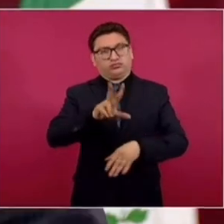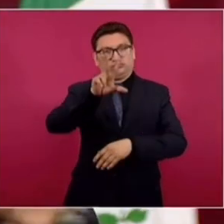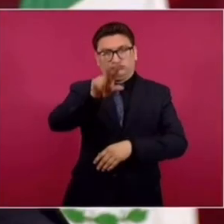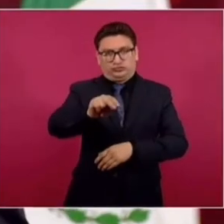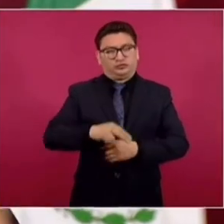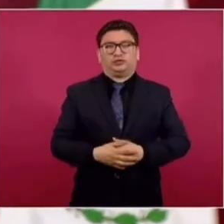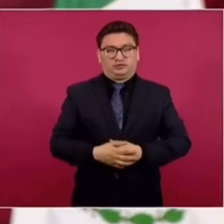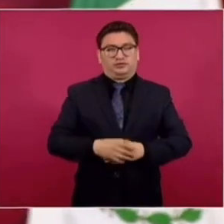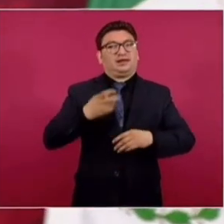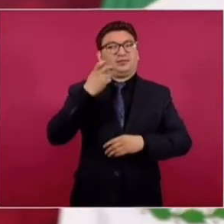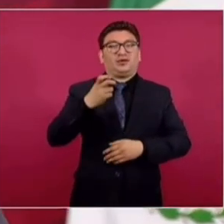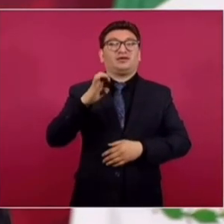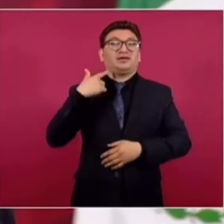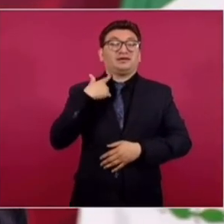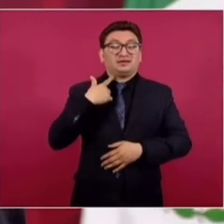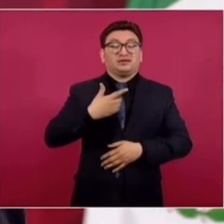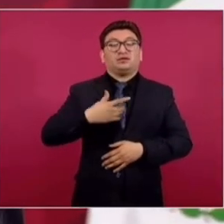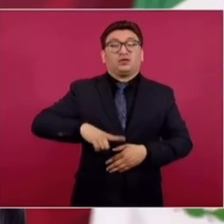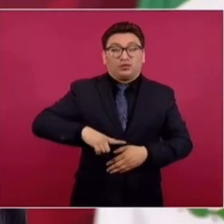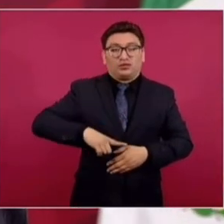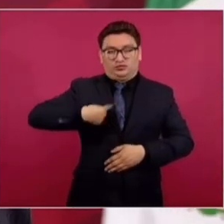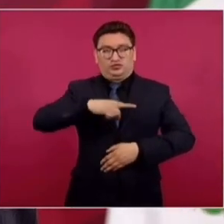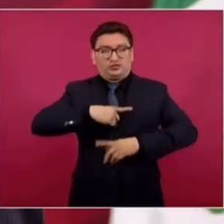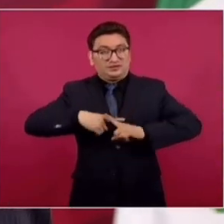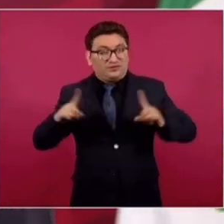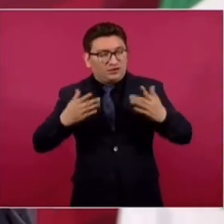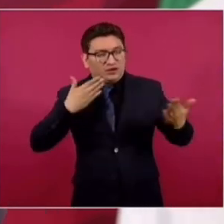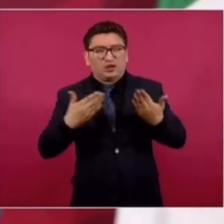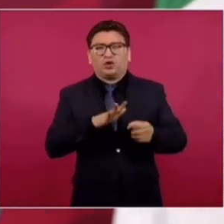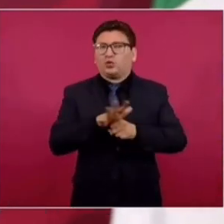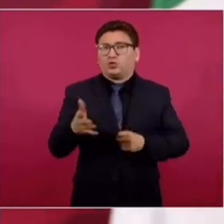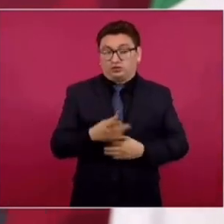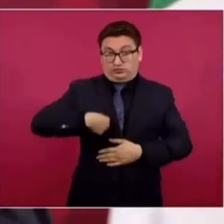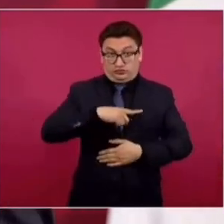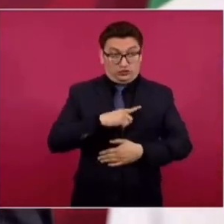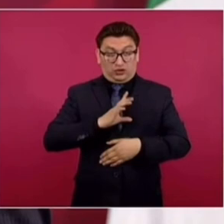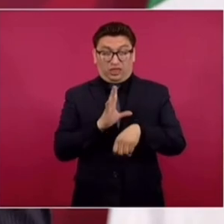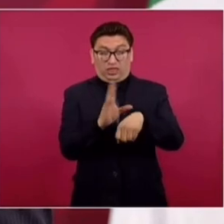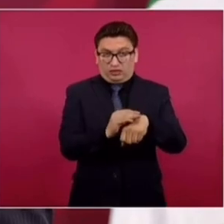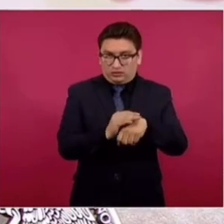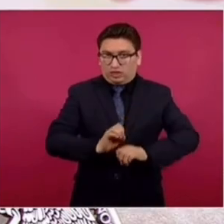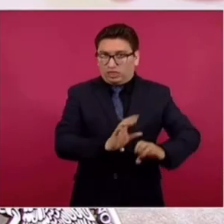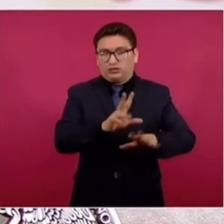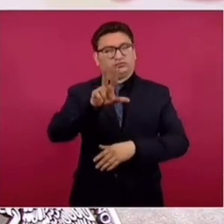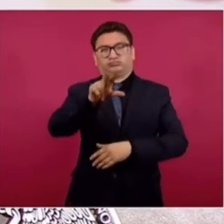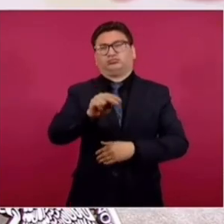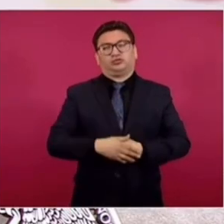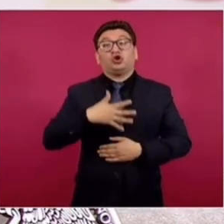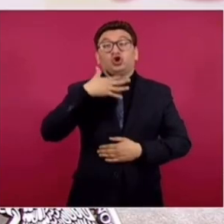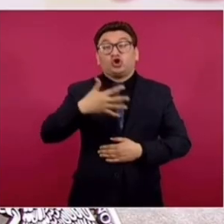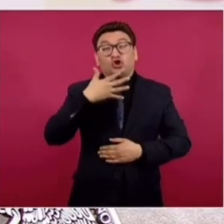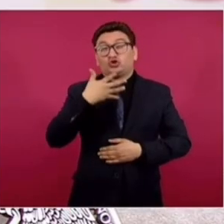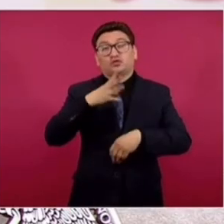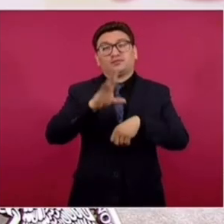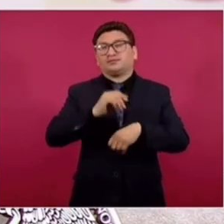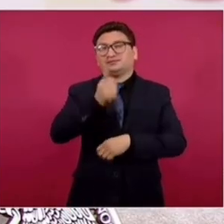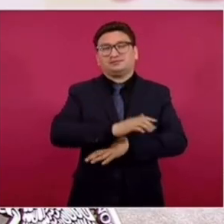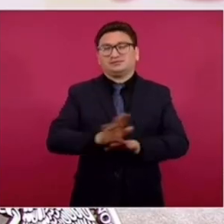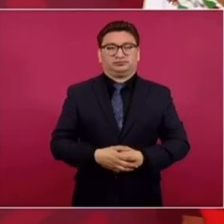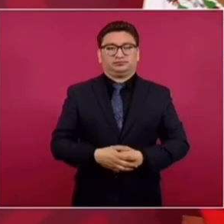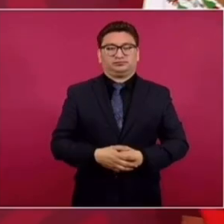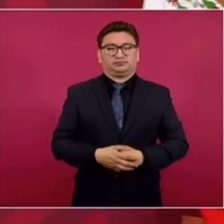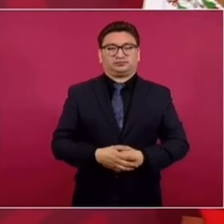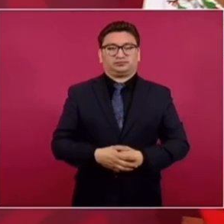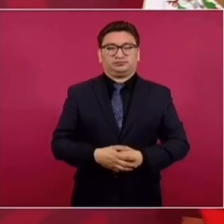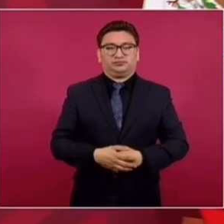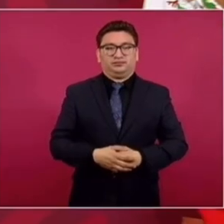La diferencia entre los gobiernos neoliberales y nosotros es que no permitimos nosotros, como ellos, la corrupción. No permitimos